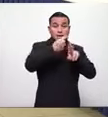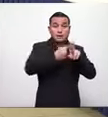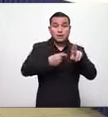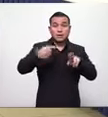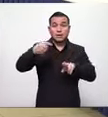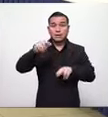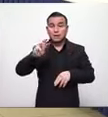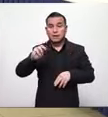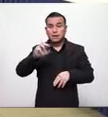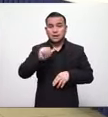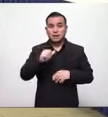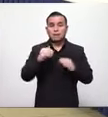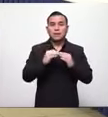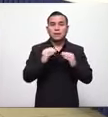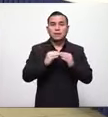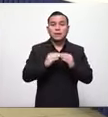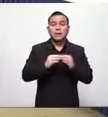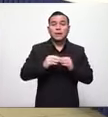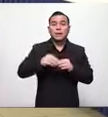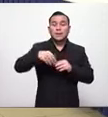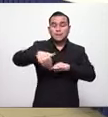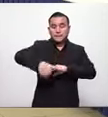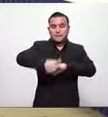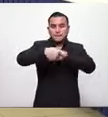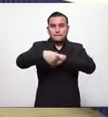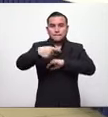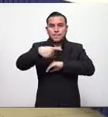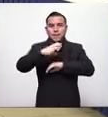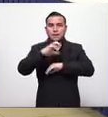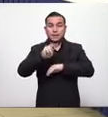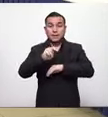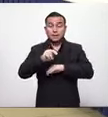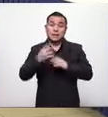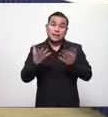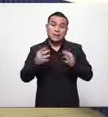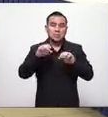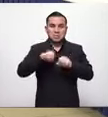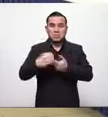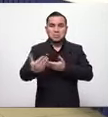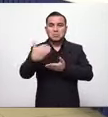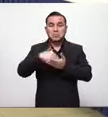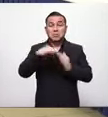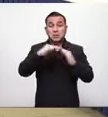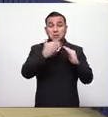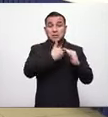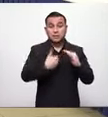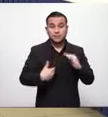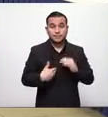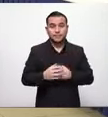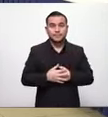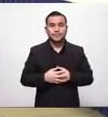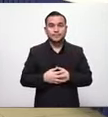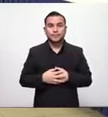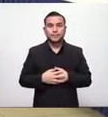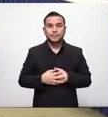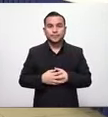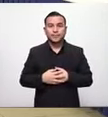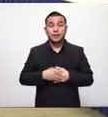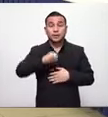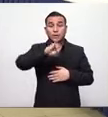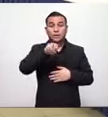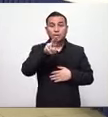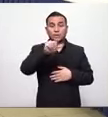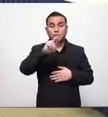a la fracción del partido PCN las representantes que estuvieron aquí a Juan